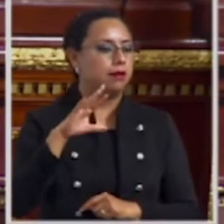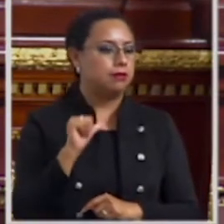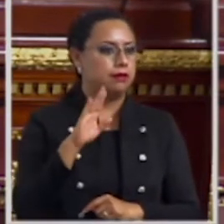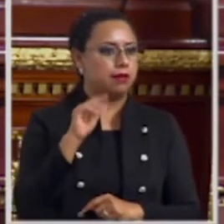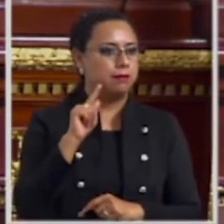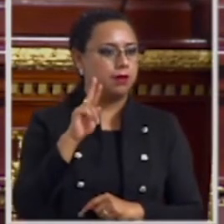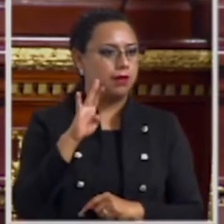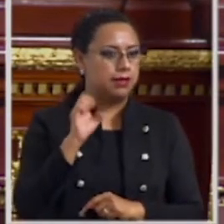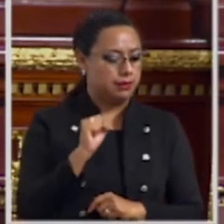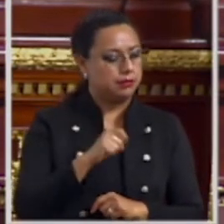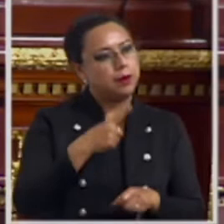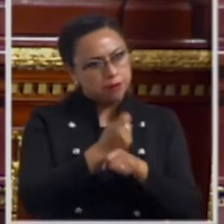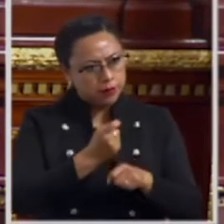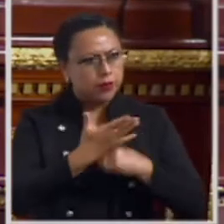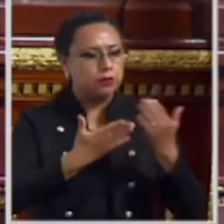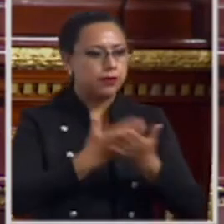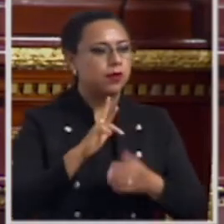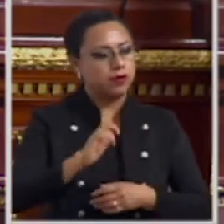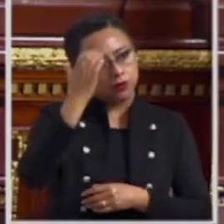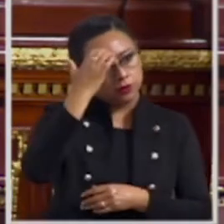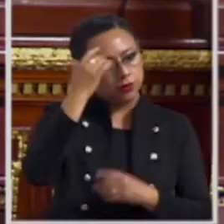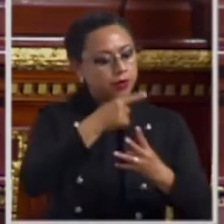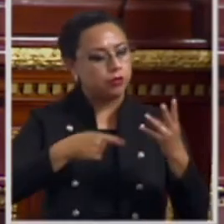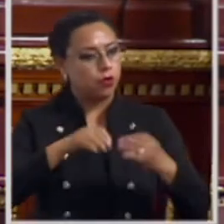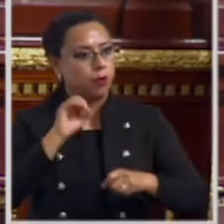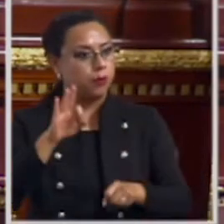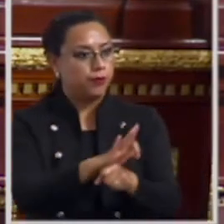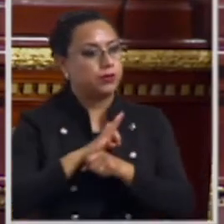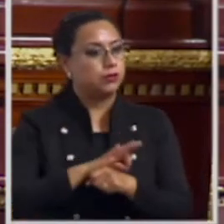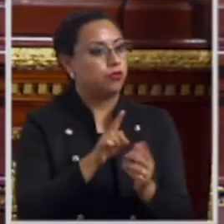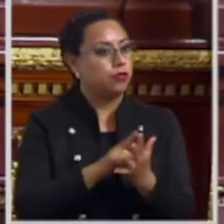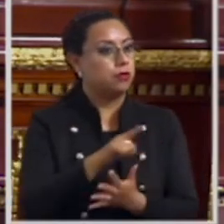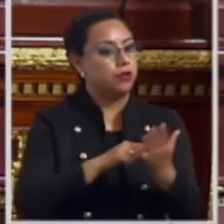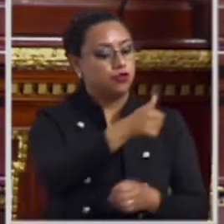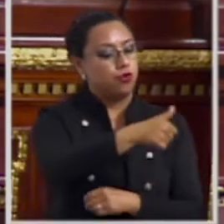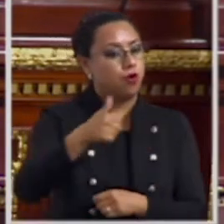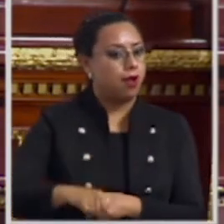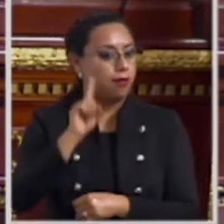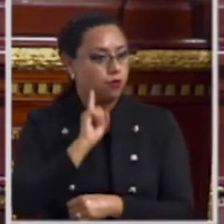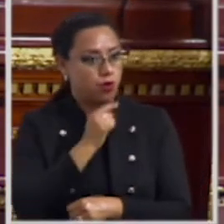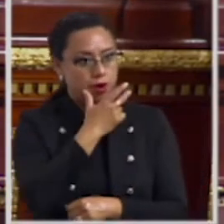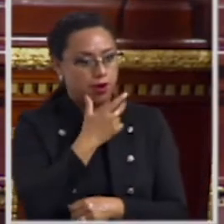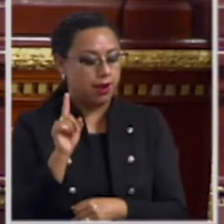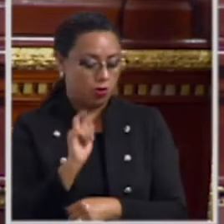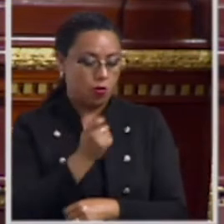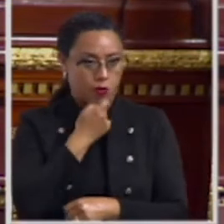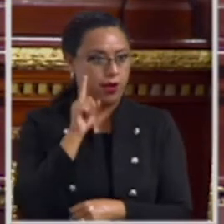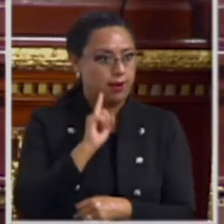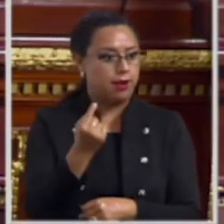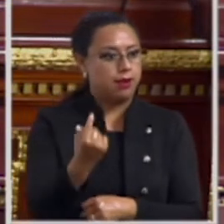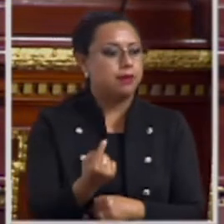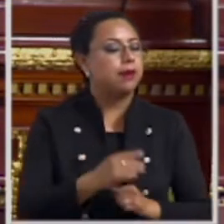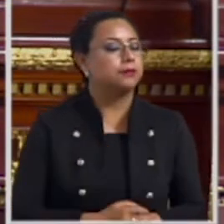como primer punto plantea el reconocimiento de que las órdenes de protección son un derecho de cada mujer y cada niña. Al mismo tiempo